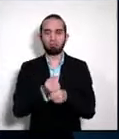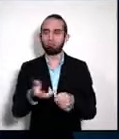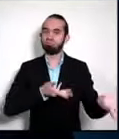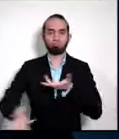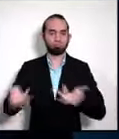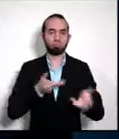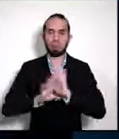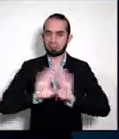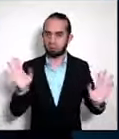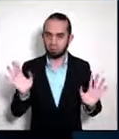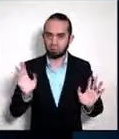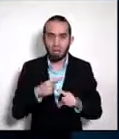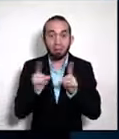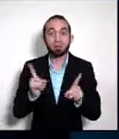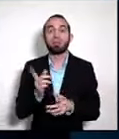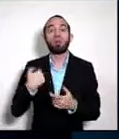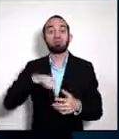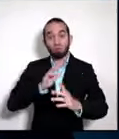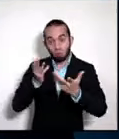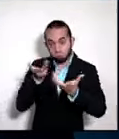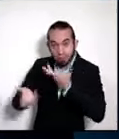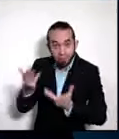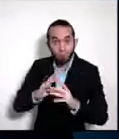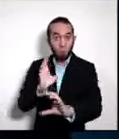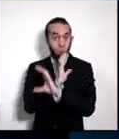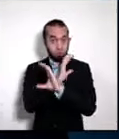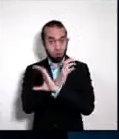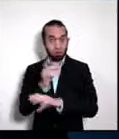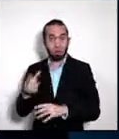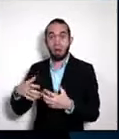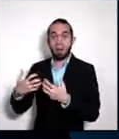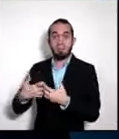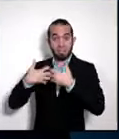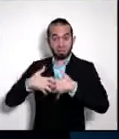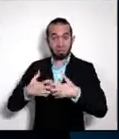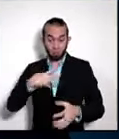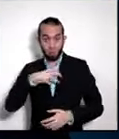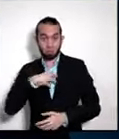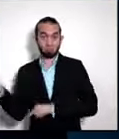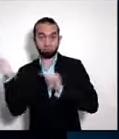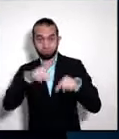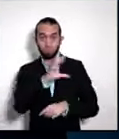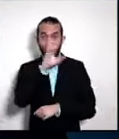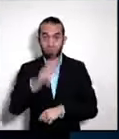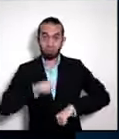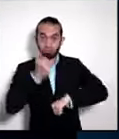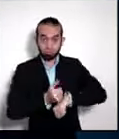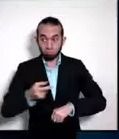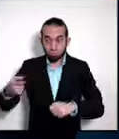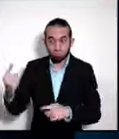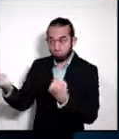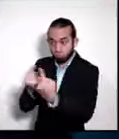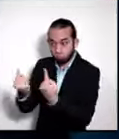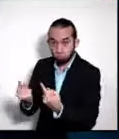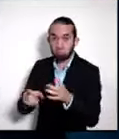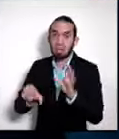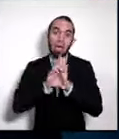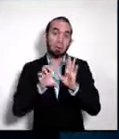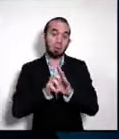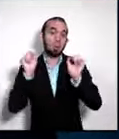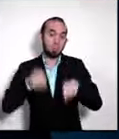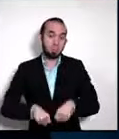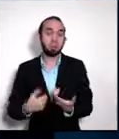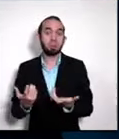el cuido que le vamos a dar al inversionista extranjero, sea que decida ubicarse en zona franca o en